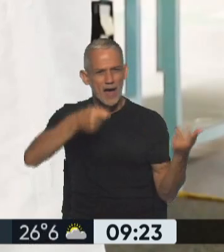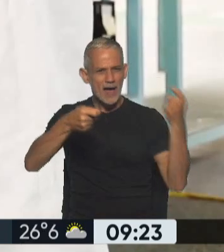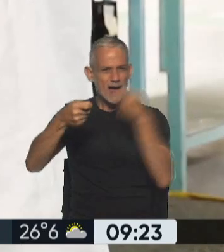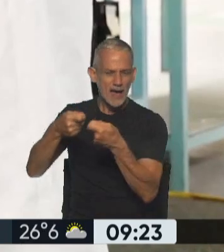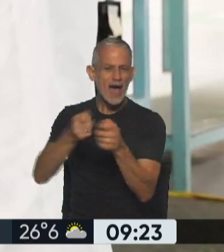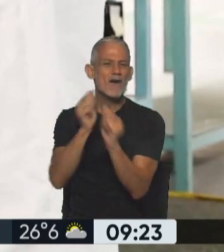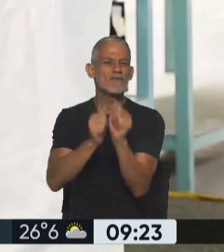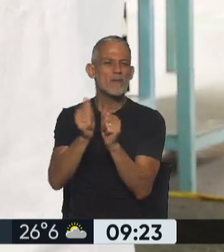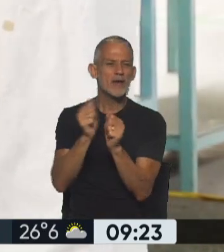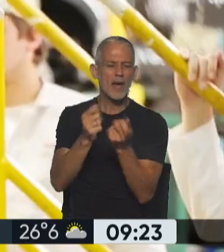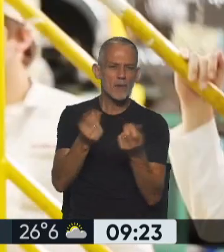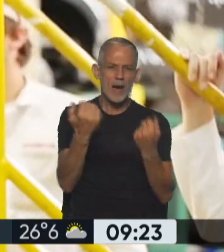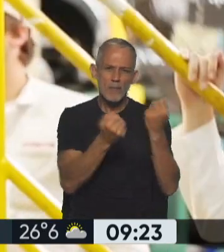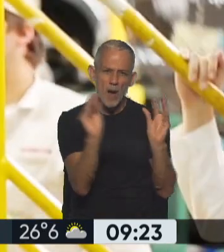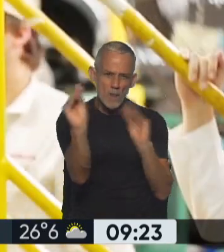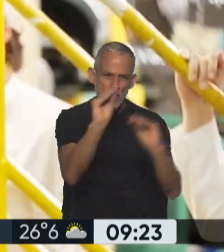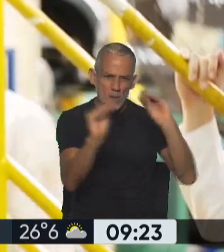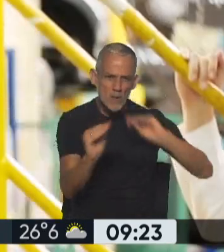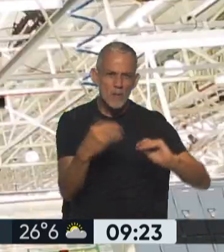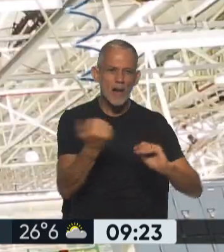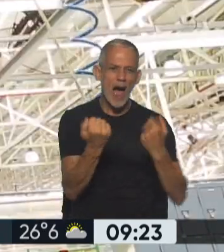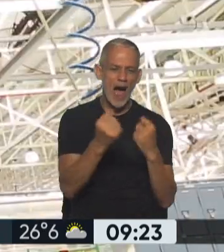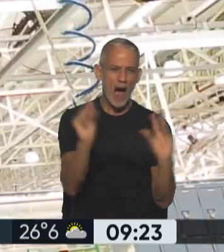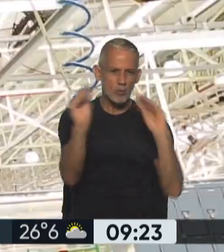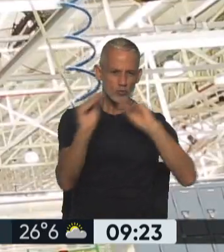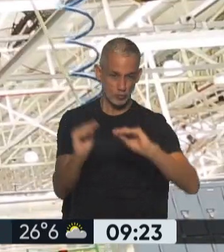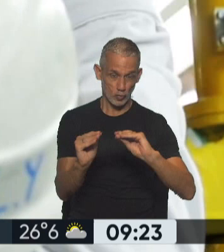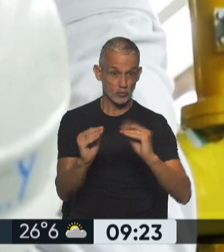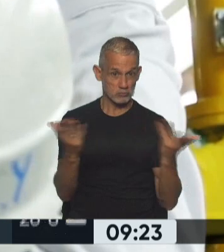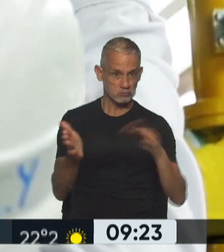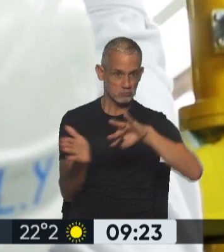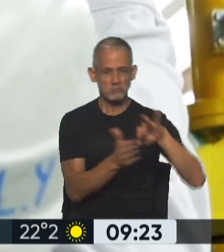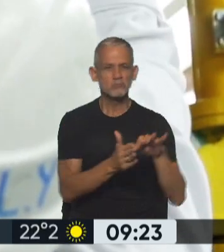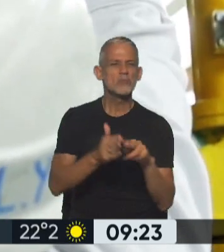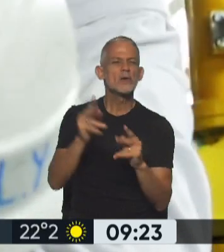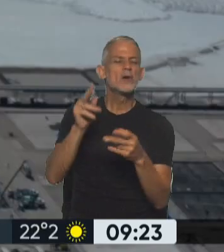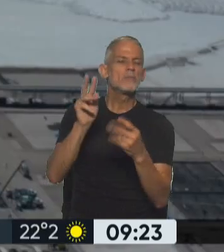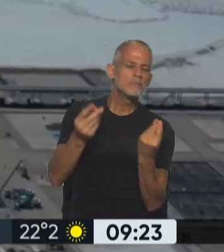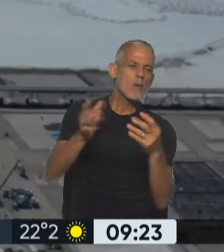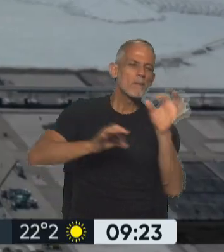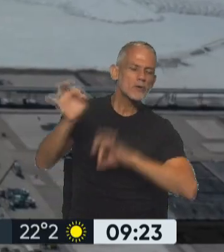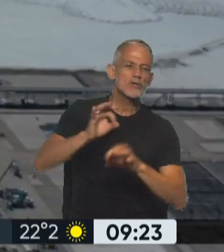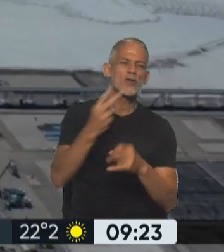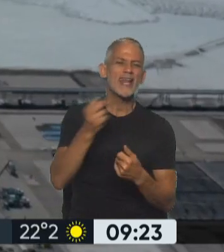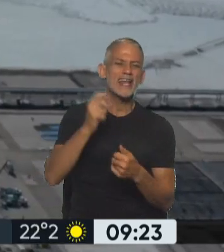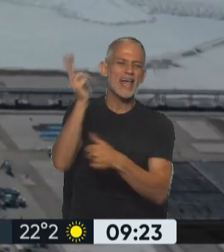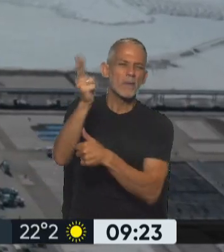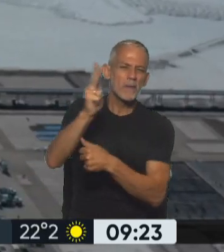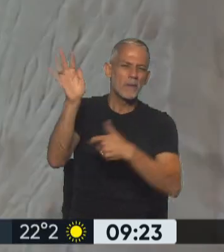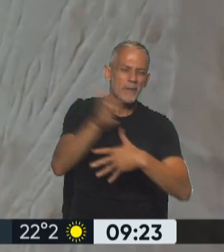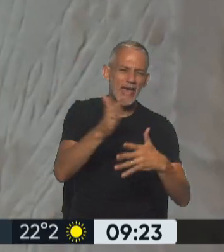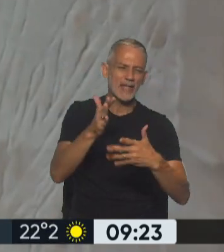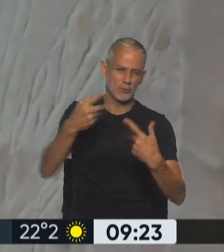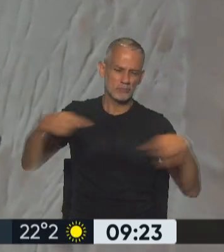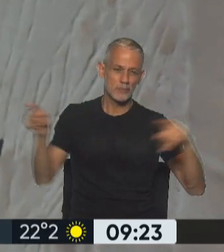fabricación y ensamblado de autopartes, mientras avanza en proyectos de energías limpias y electromovilidad. El litio argentino